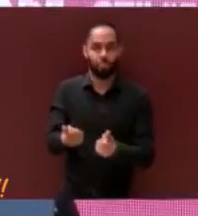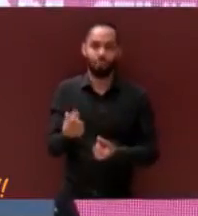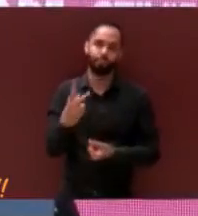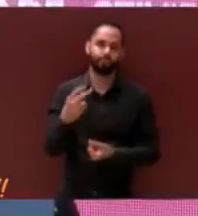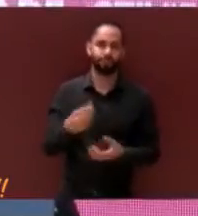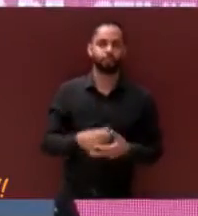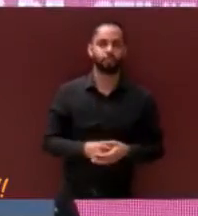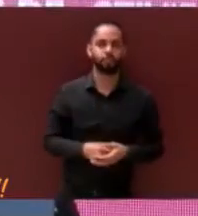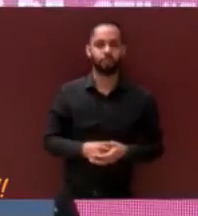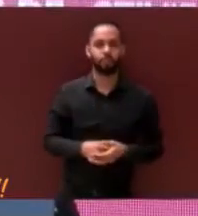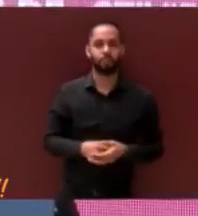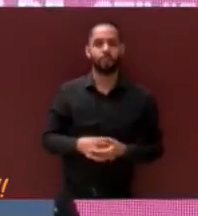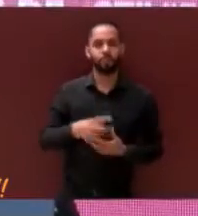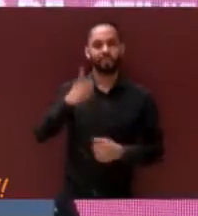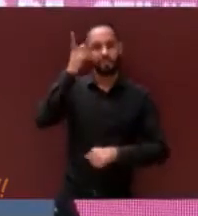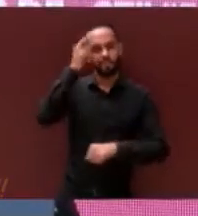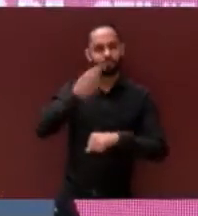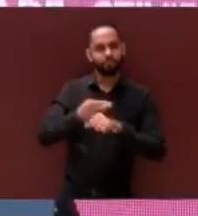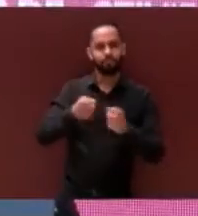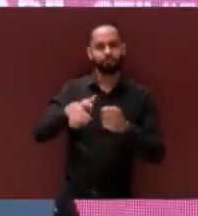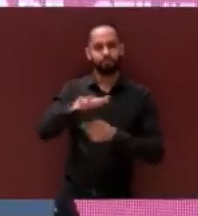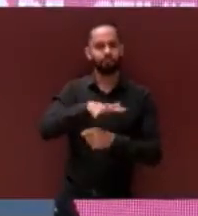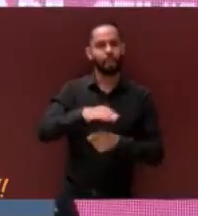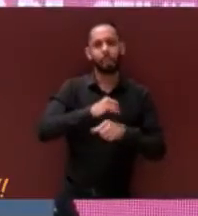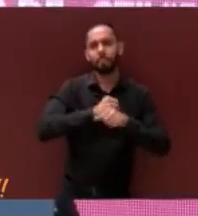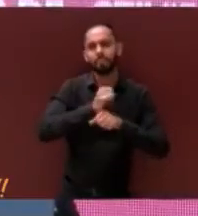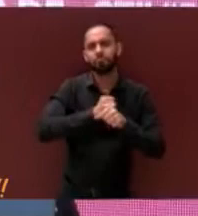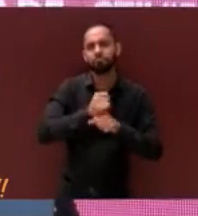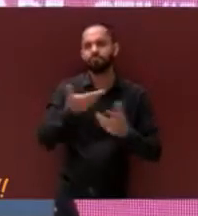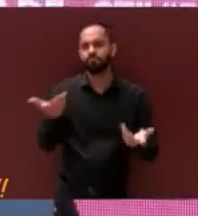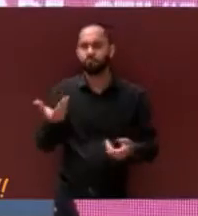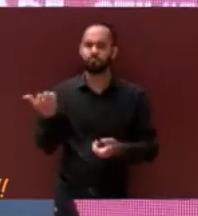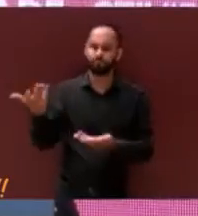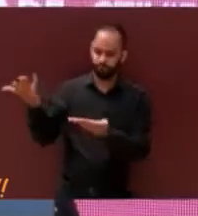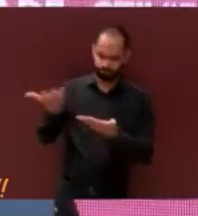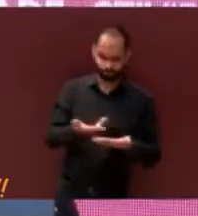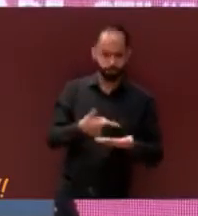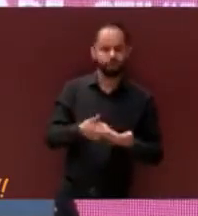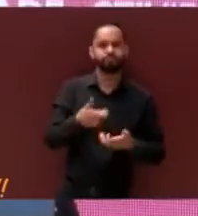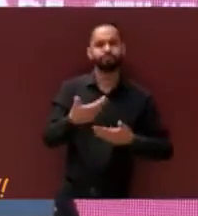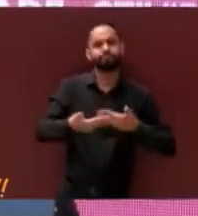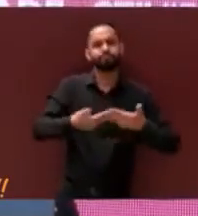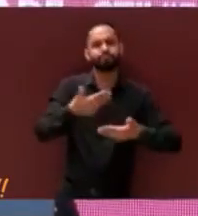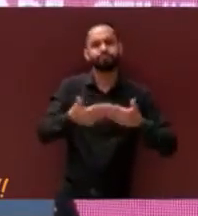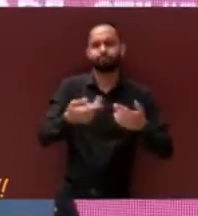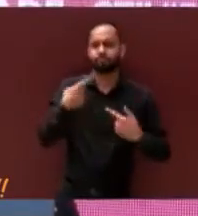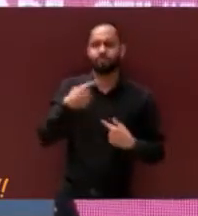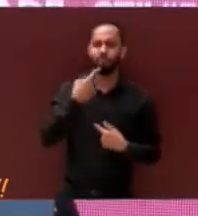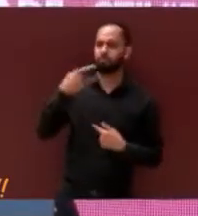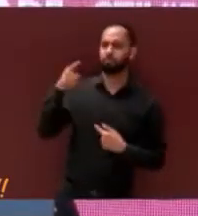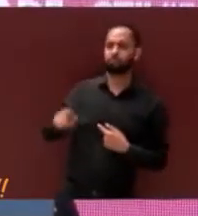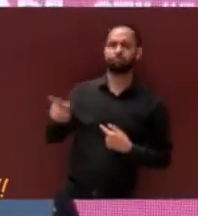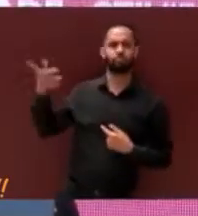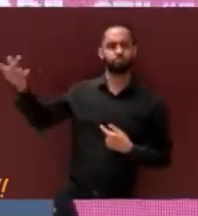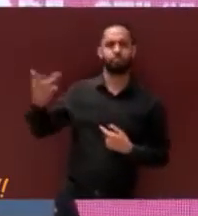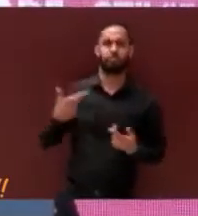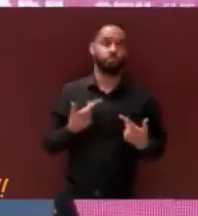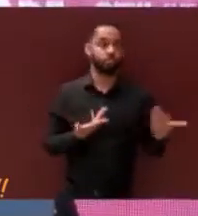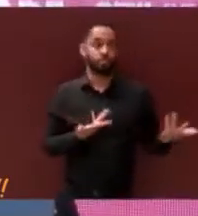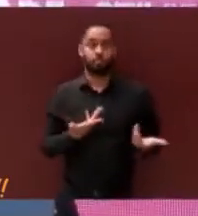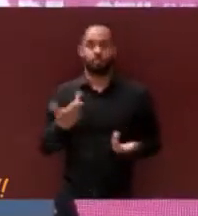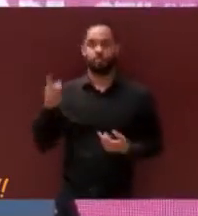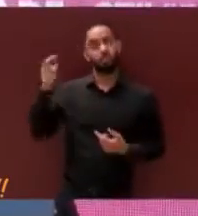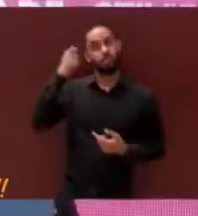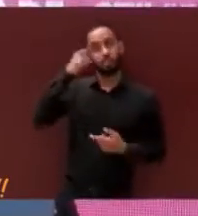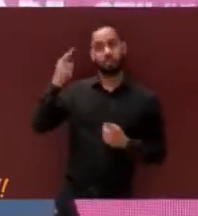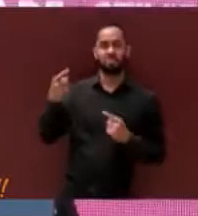La Dirección de Investigación y Determinación es encargada de recibir y dar seguimiento a las denuncias presentadas en contra de servidores